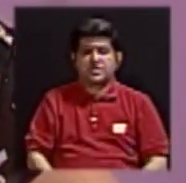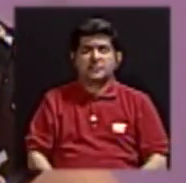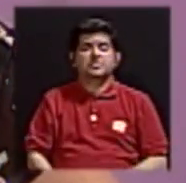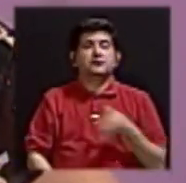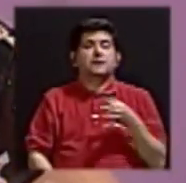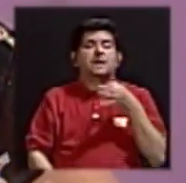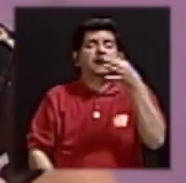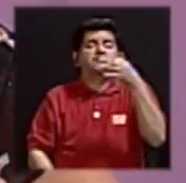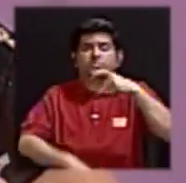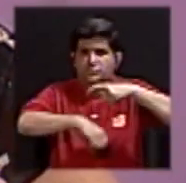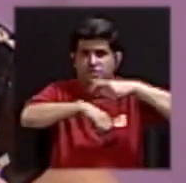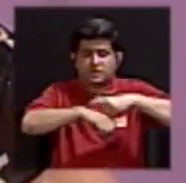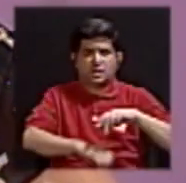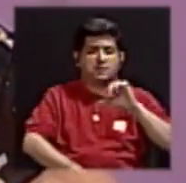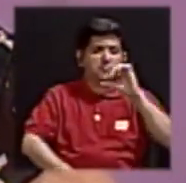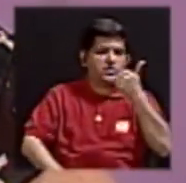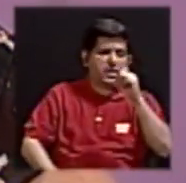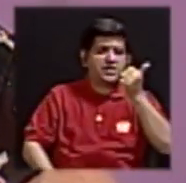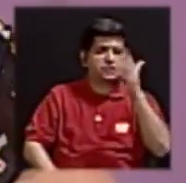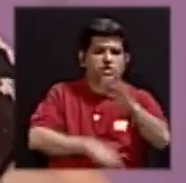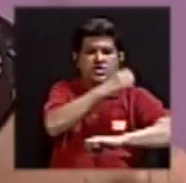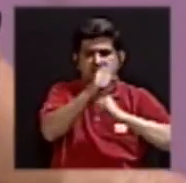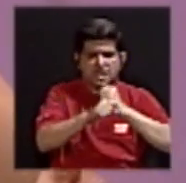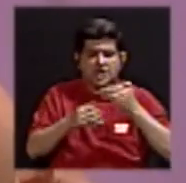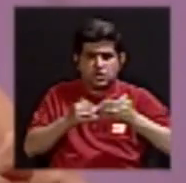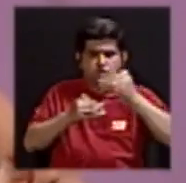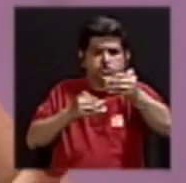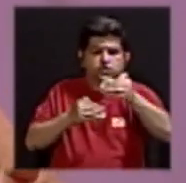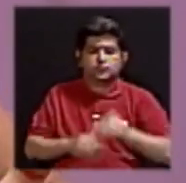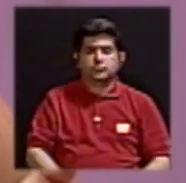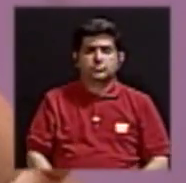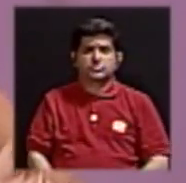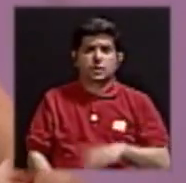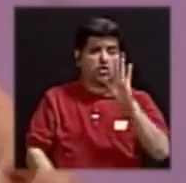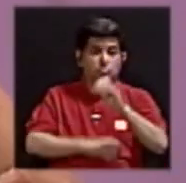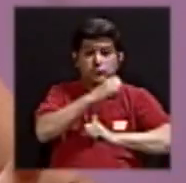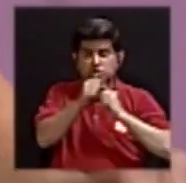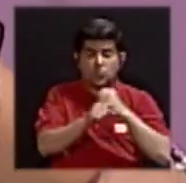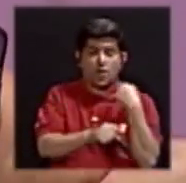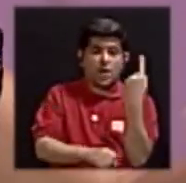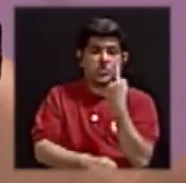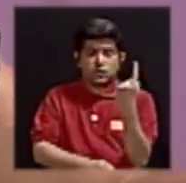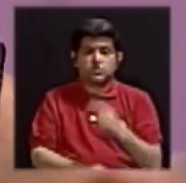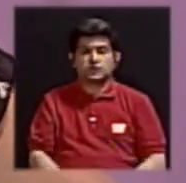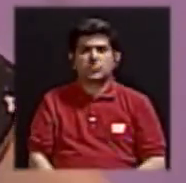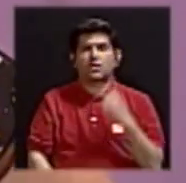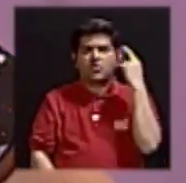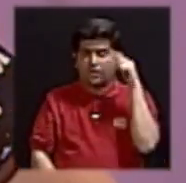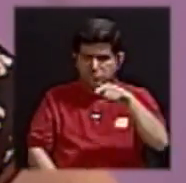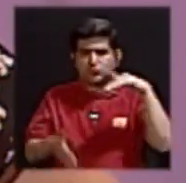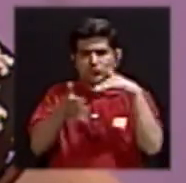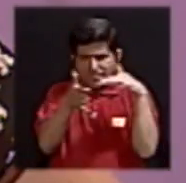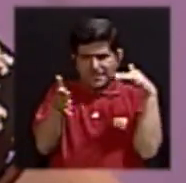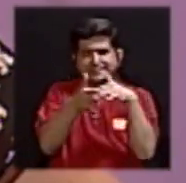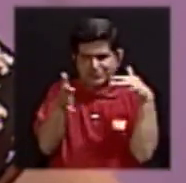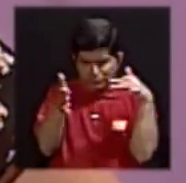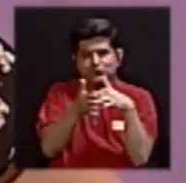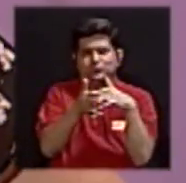largo plazo. Diez, quince años, el número de los cinco años, hormonas solo por cinco años, se derivó de este estudio.